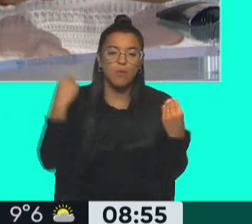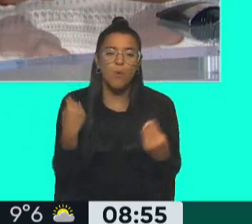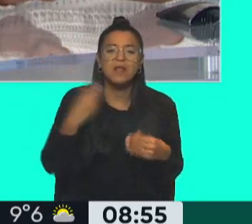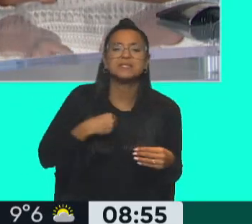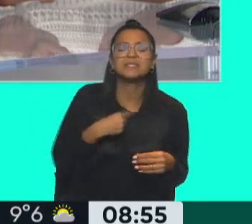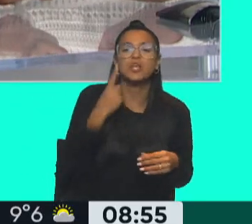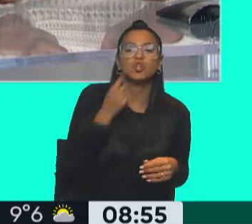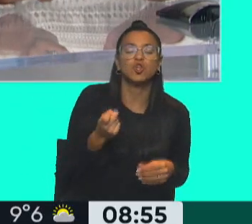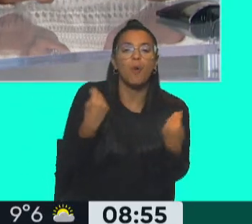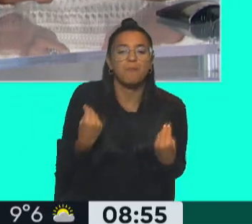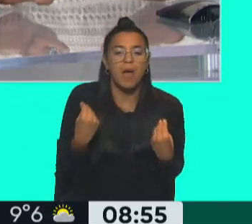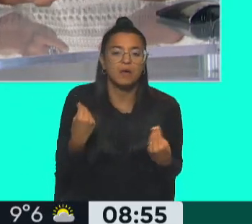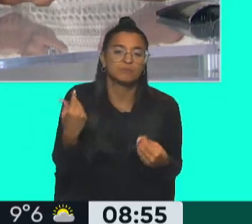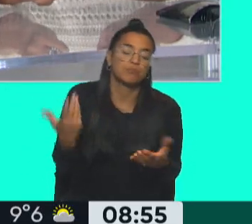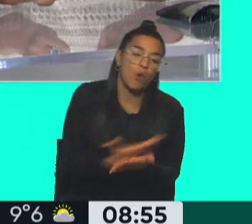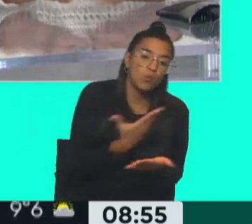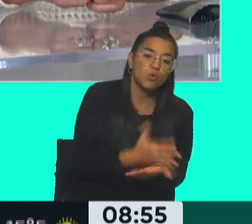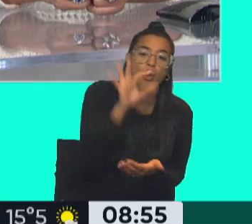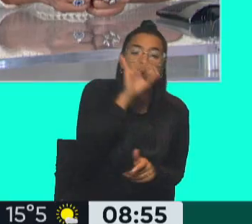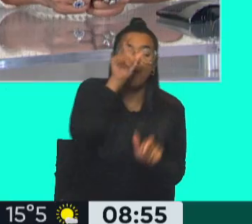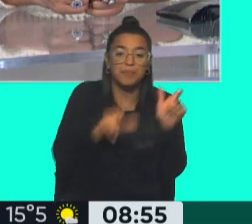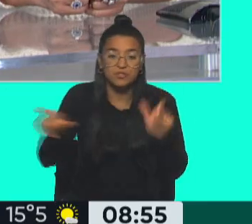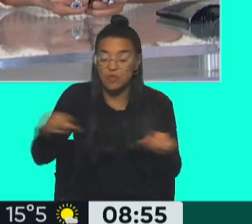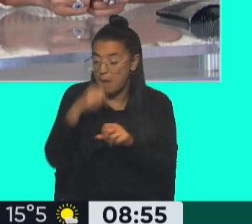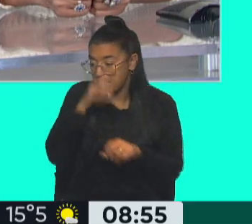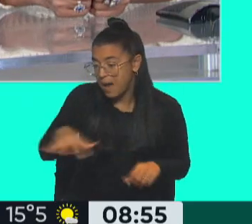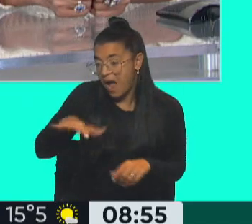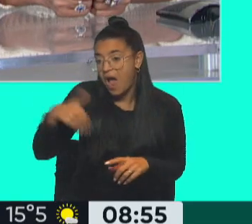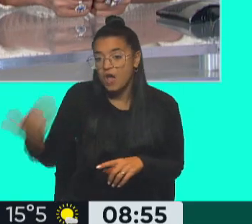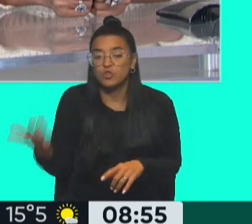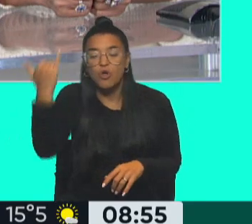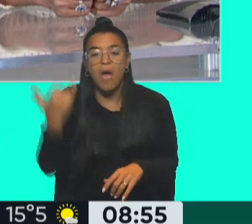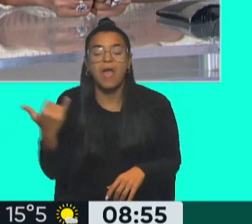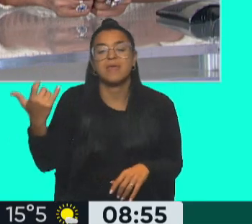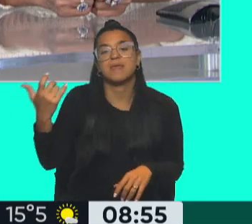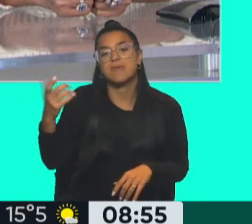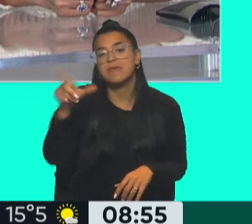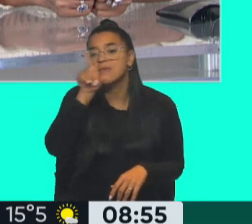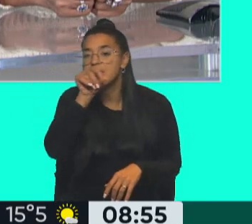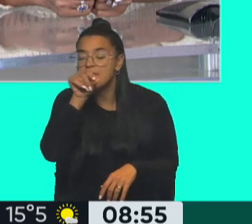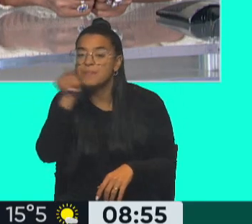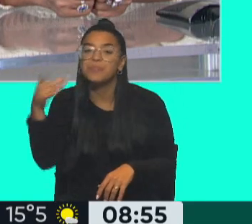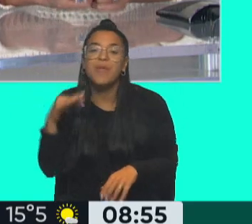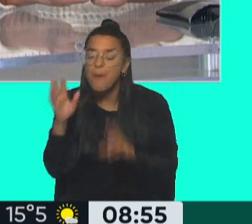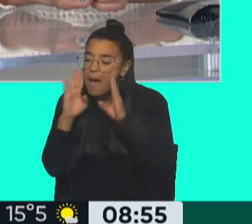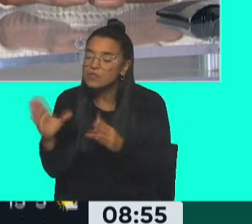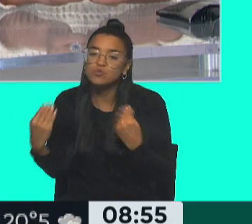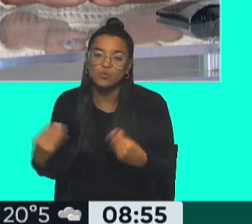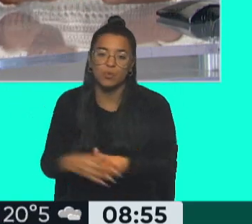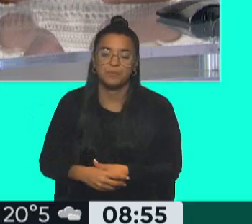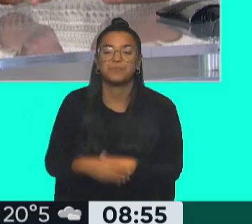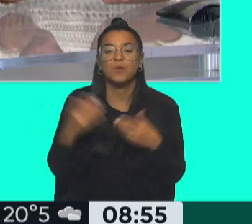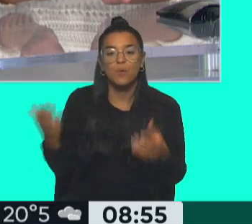los síntomas que el productor o aquella persona que en su patio, como vos decías, tiene gallinas, debería prestarle especial atención?